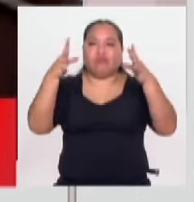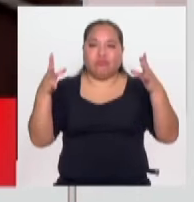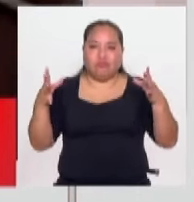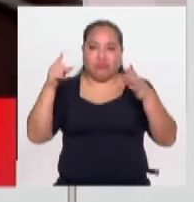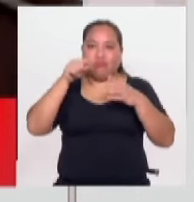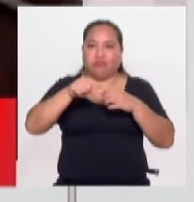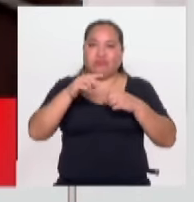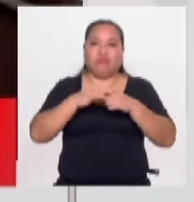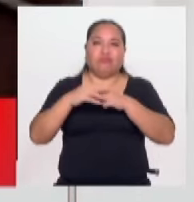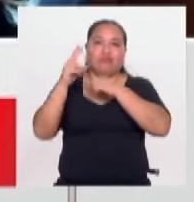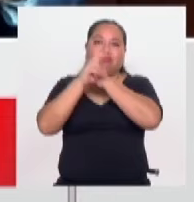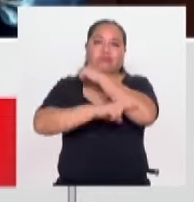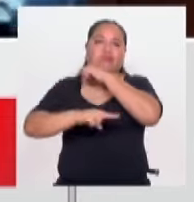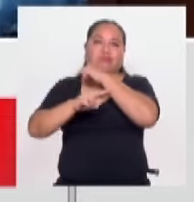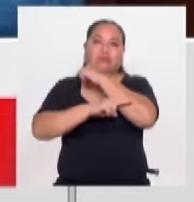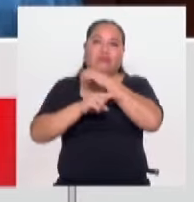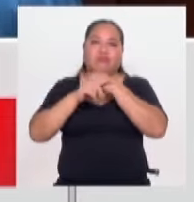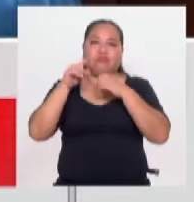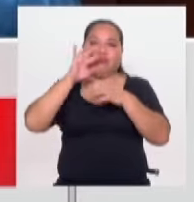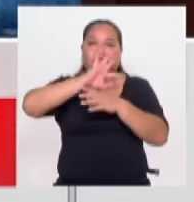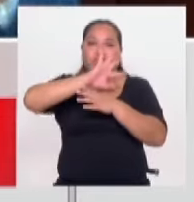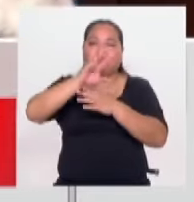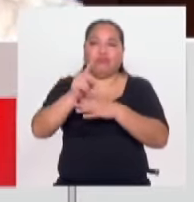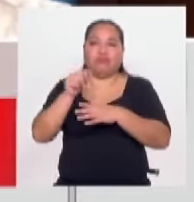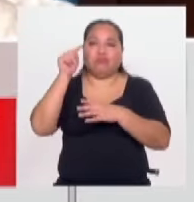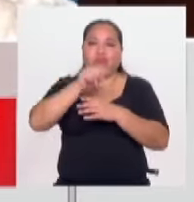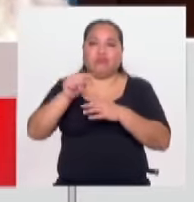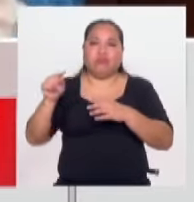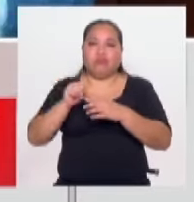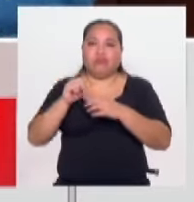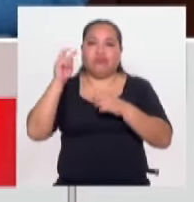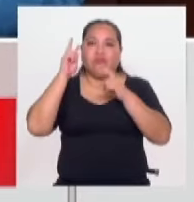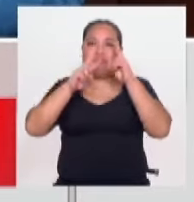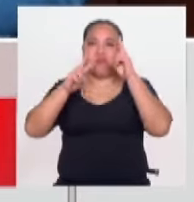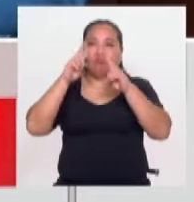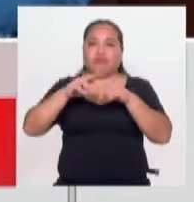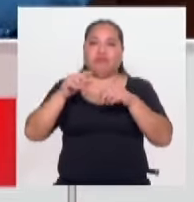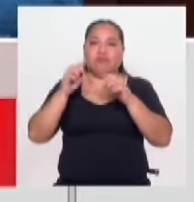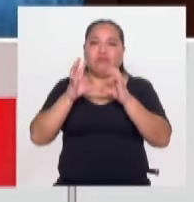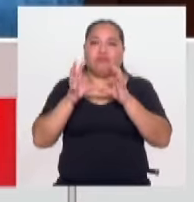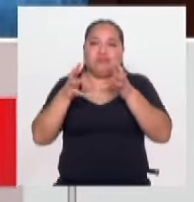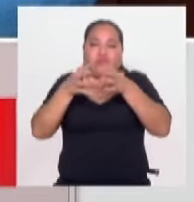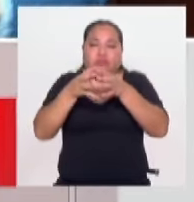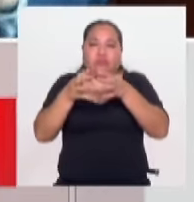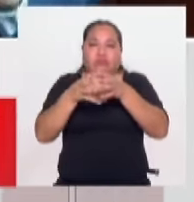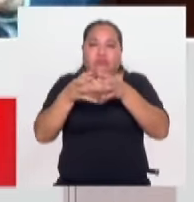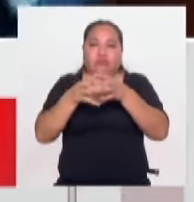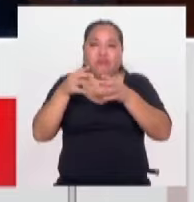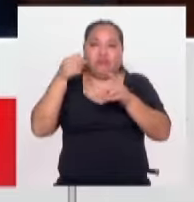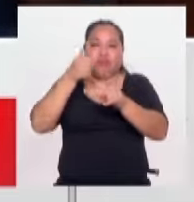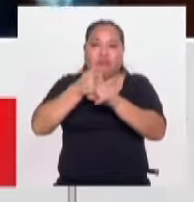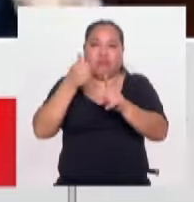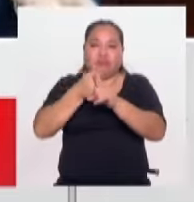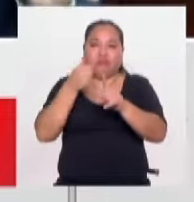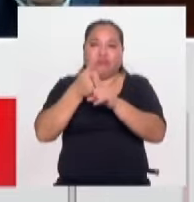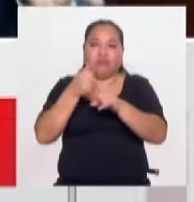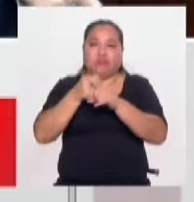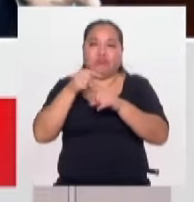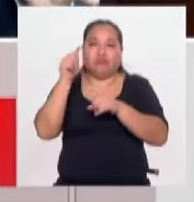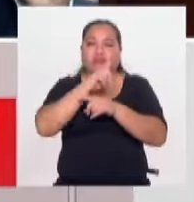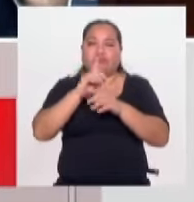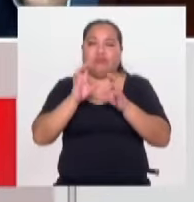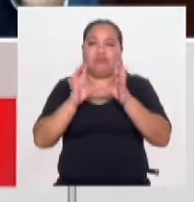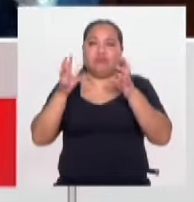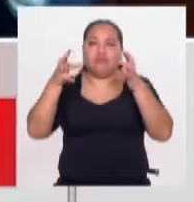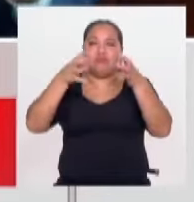Ya no es lo que era antes que hacíamos frente a delincuentes locales o a bandas locales, no. Ahora son estructuras